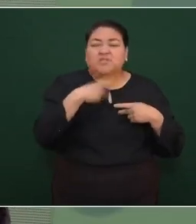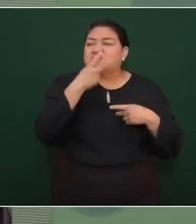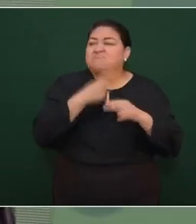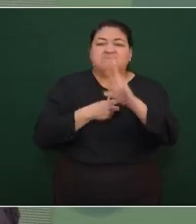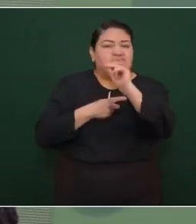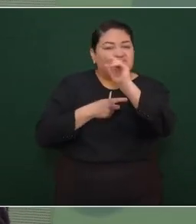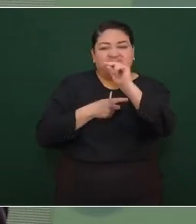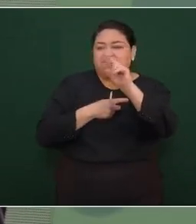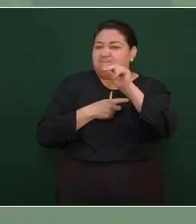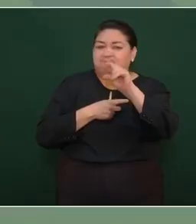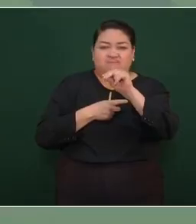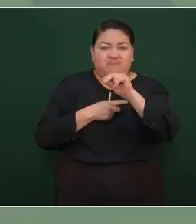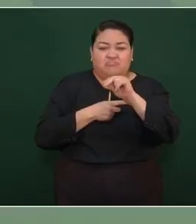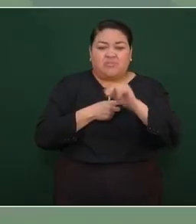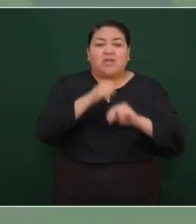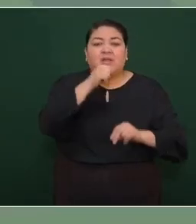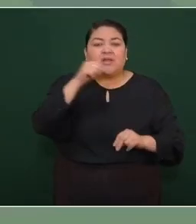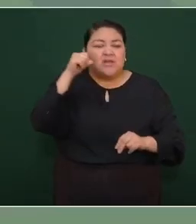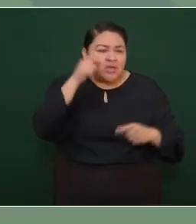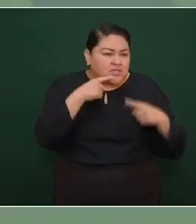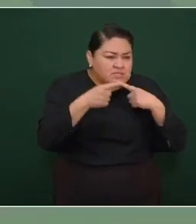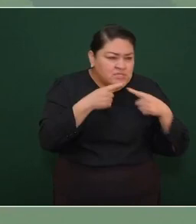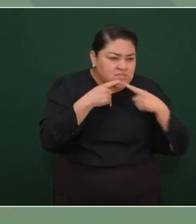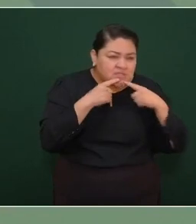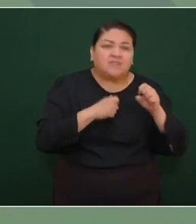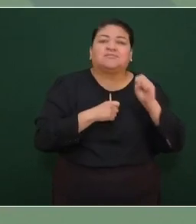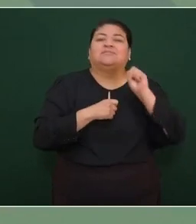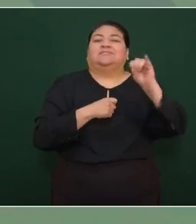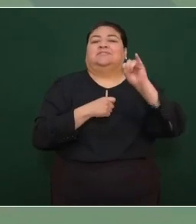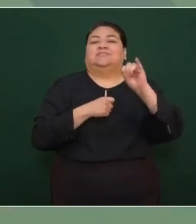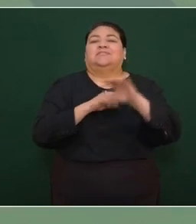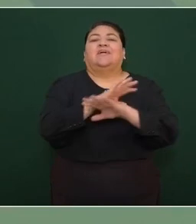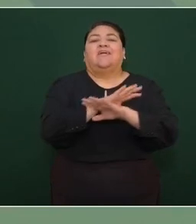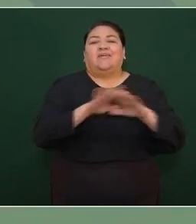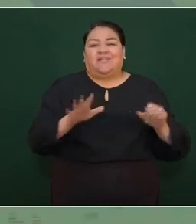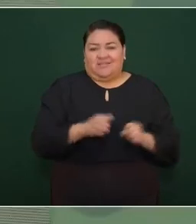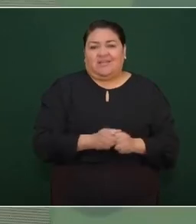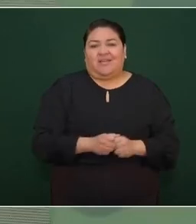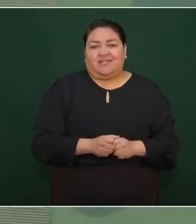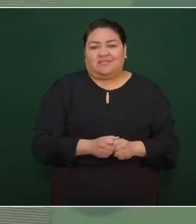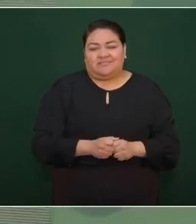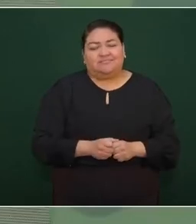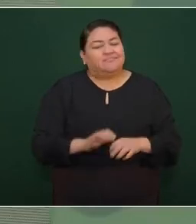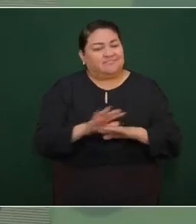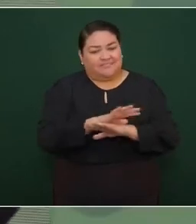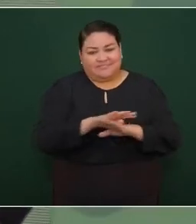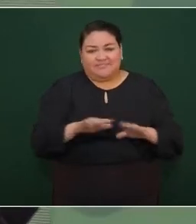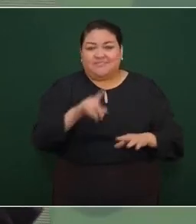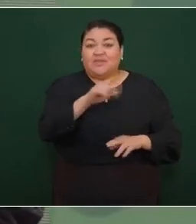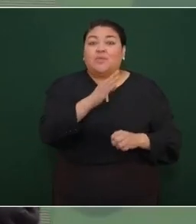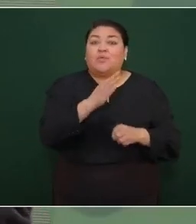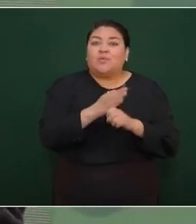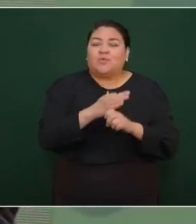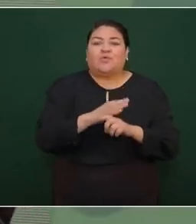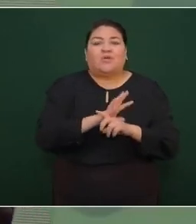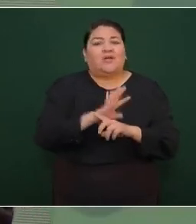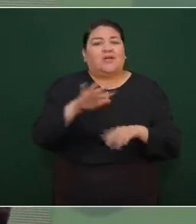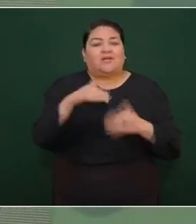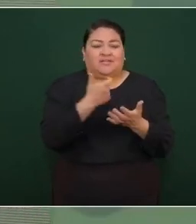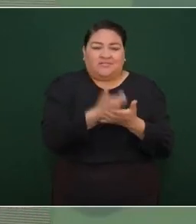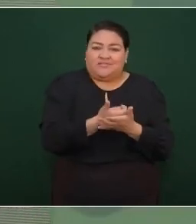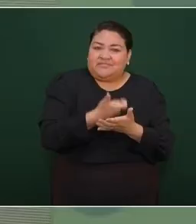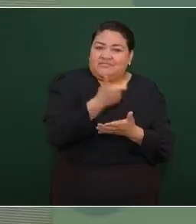y ayer dijeron sí y por eso este incremento de